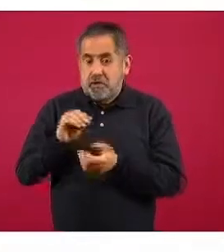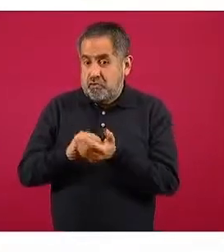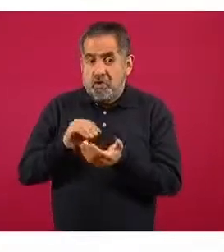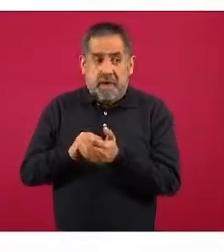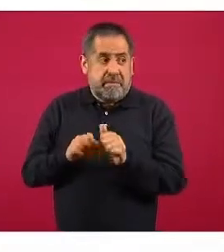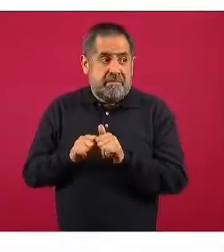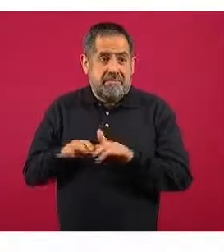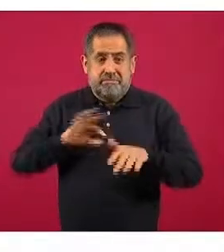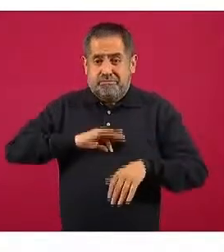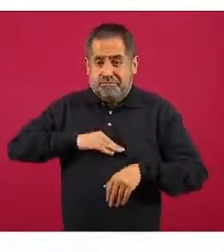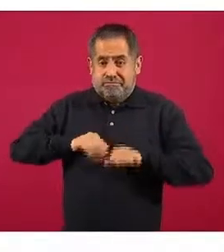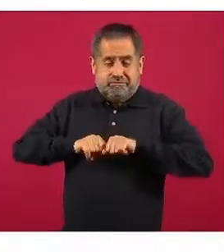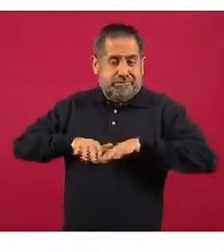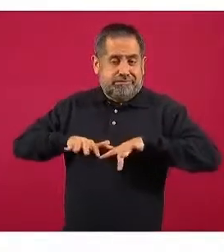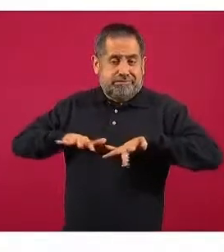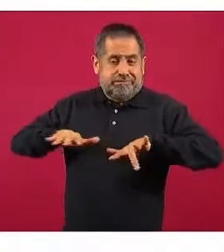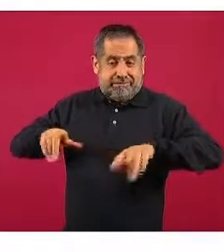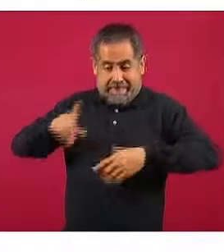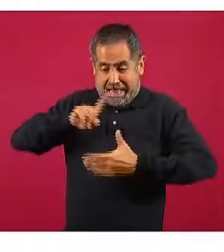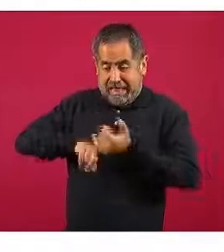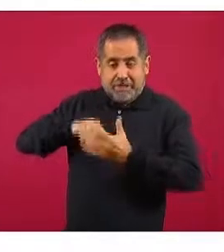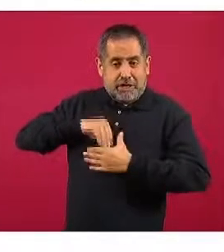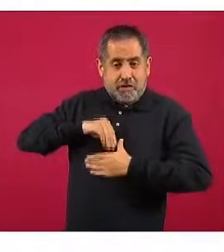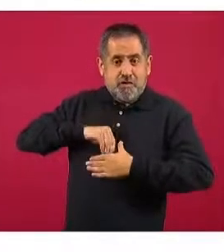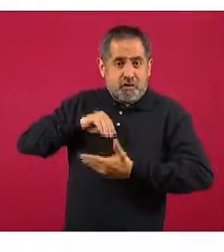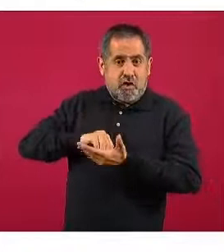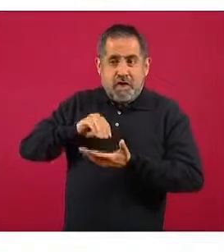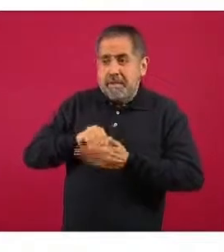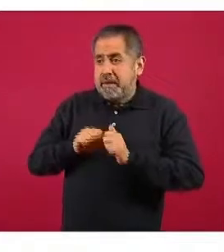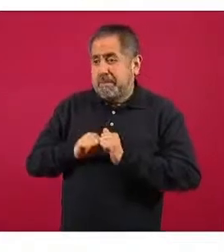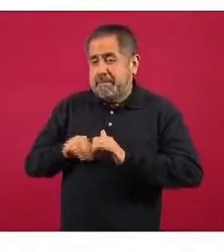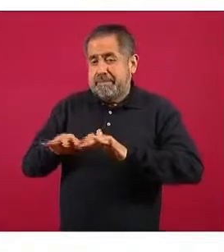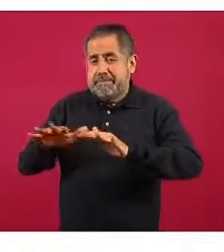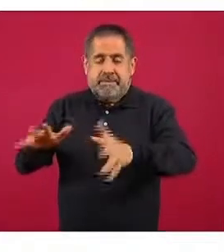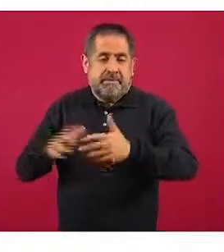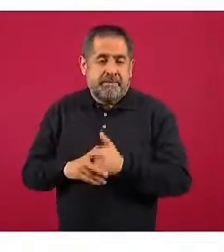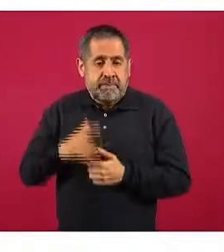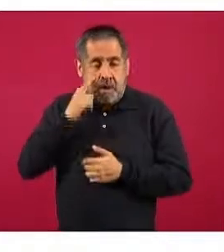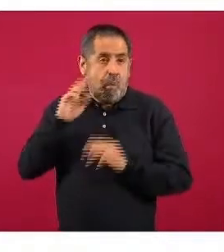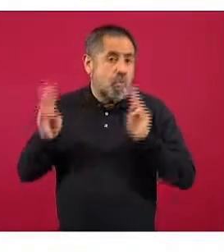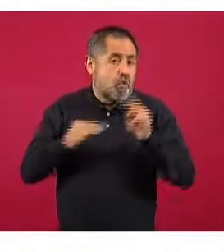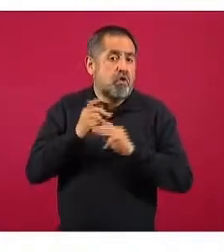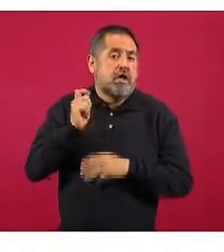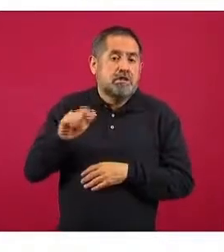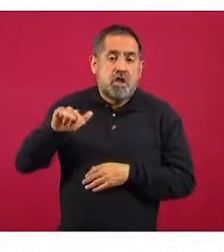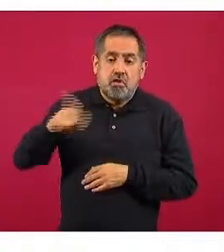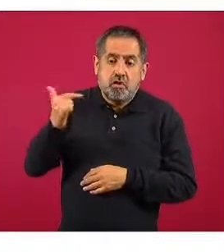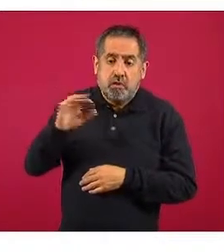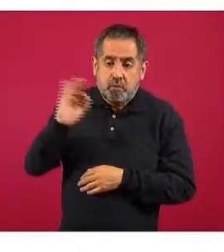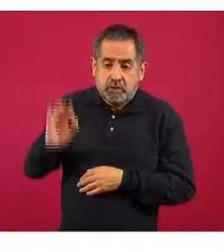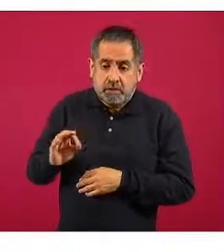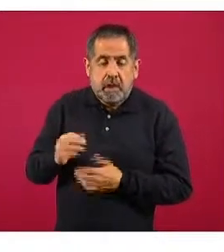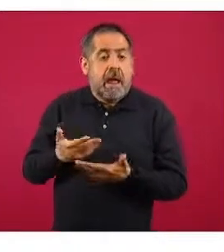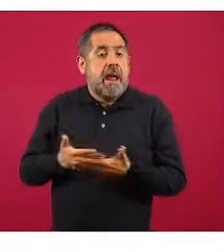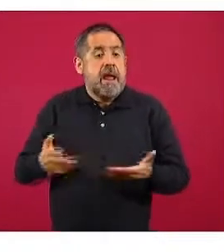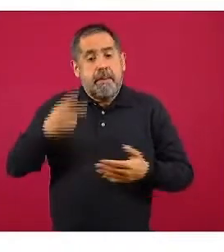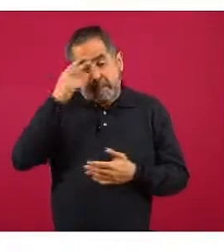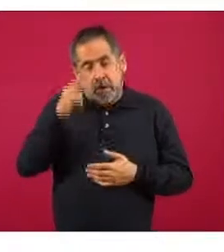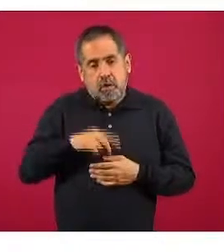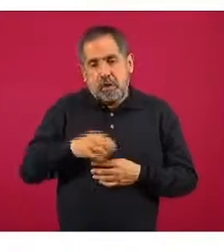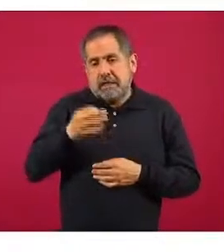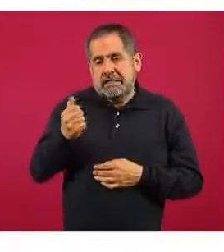motor de esta pandemia. Vemos que a nivel mundial es del 12%, recordemos en México esto está en el